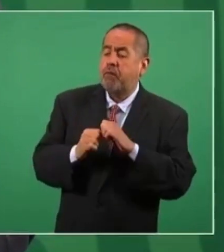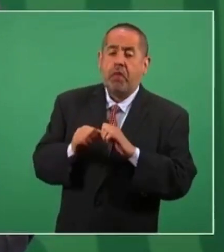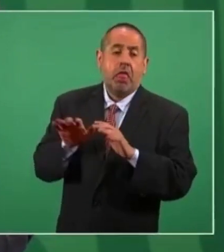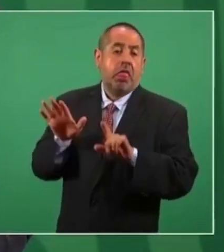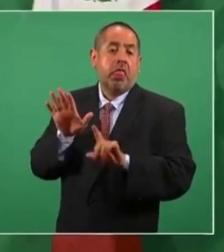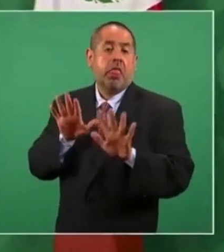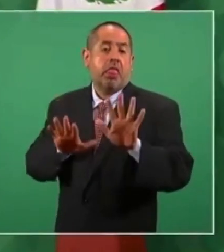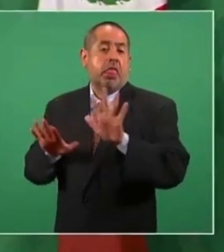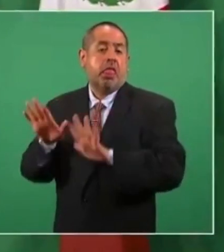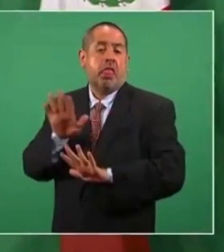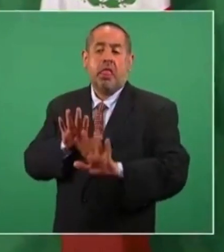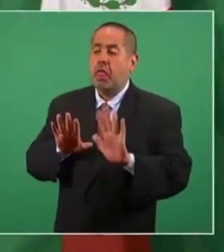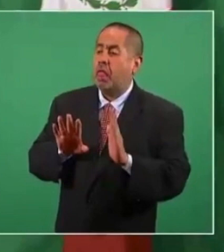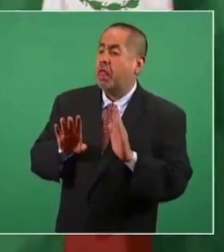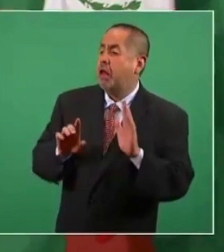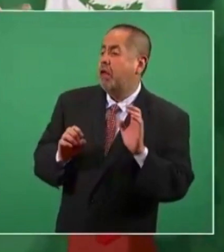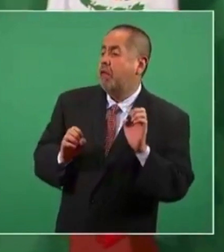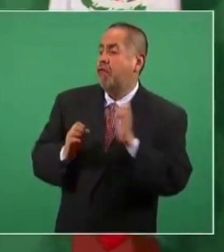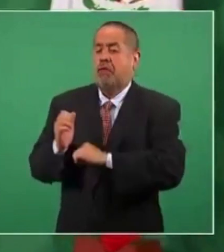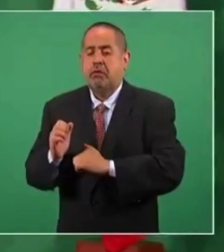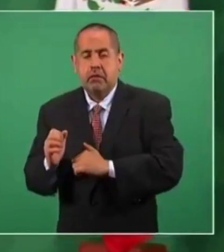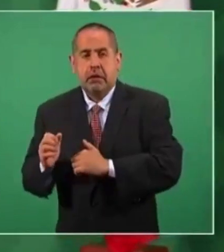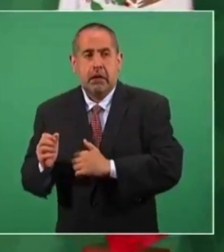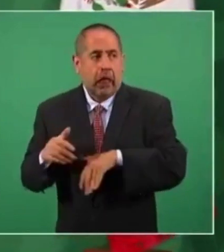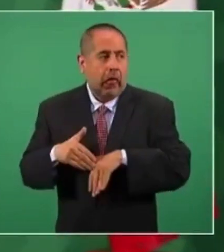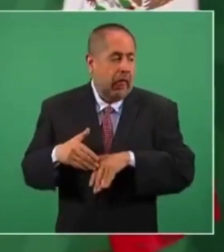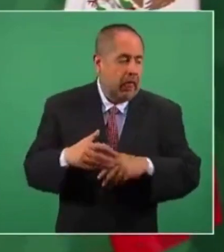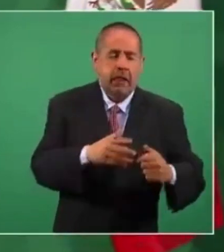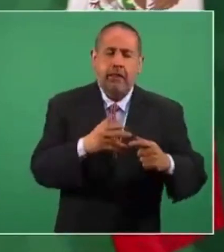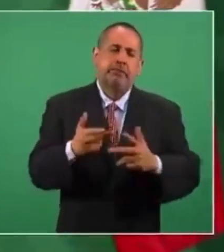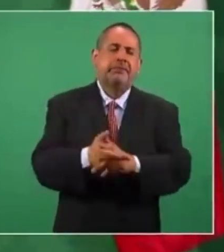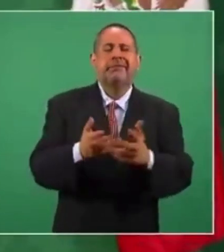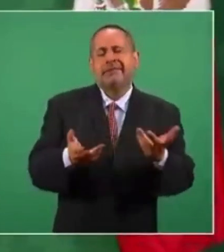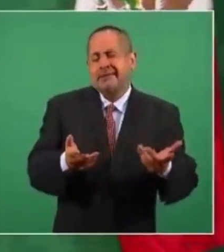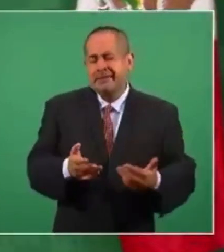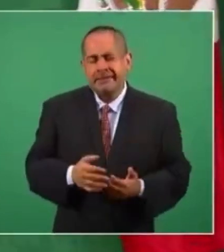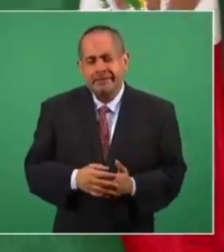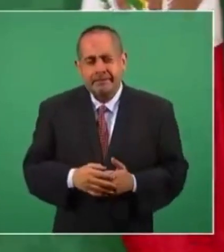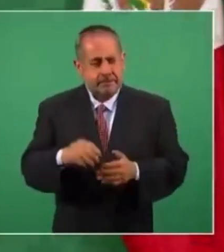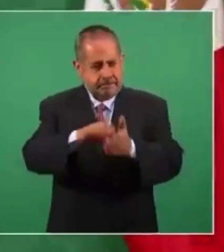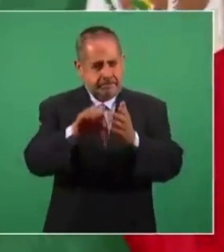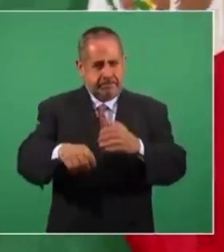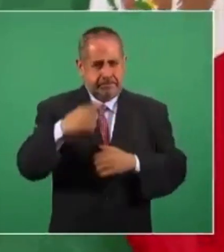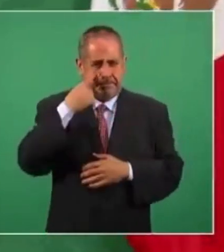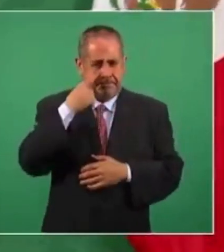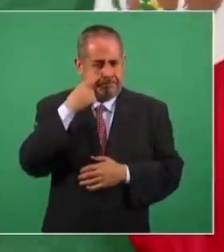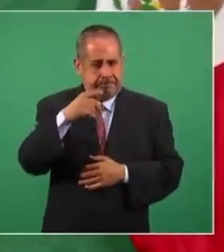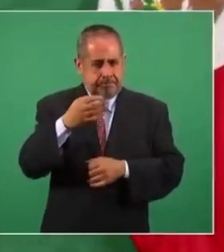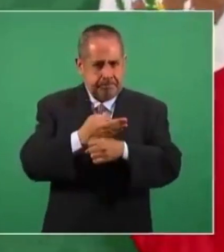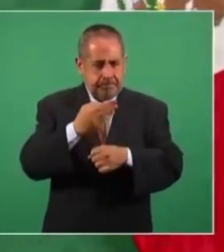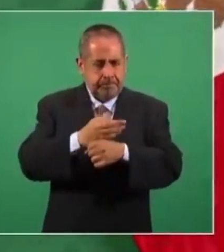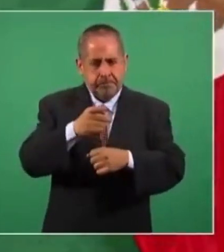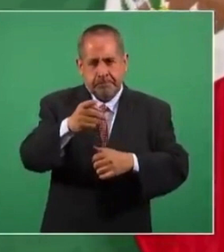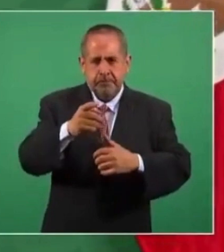Por ejemplo, ahora que hay una política